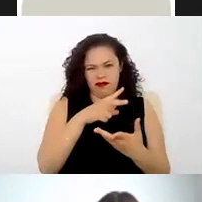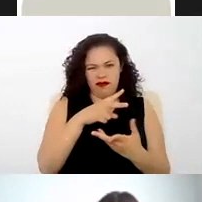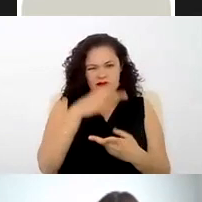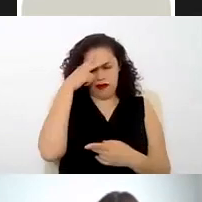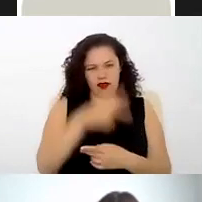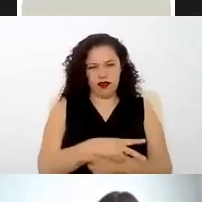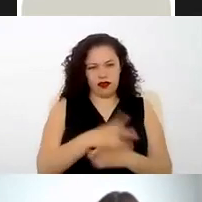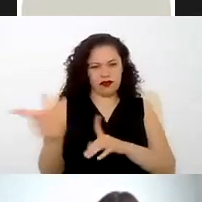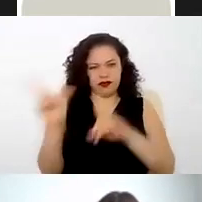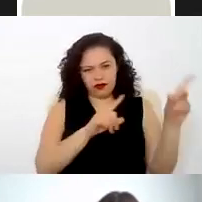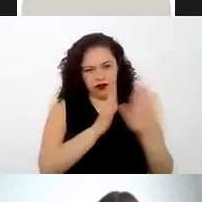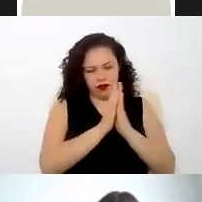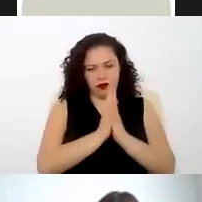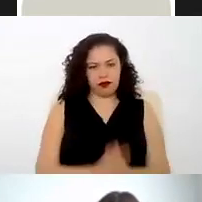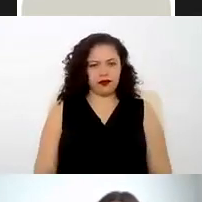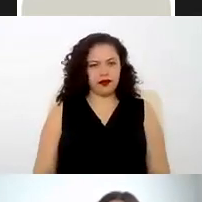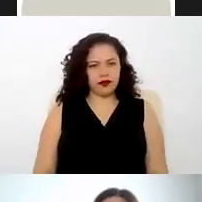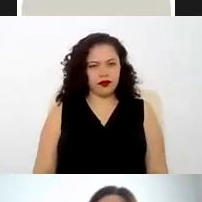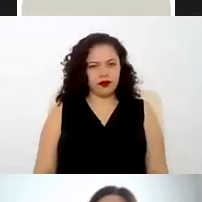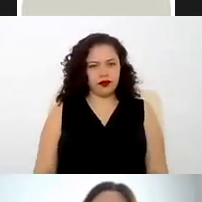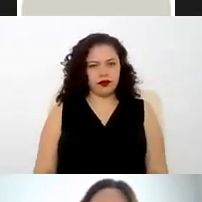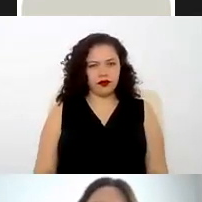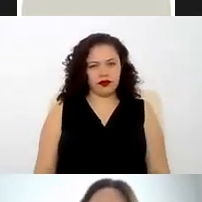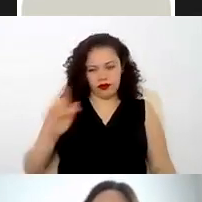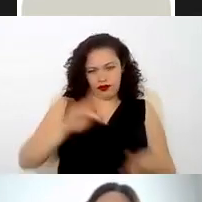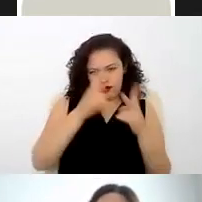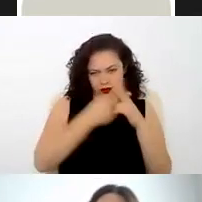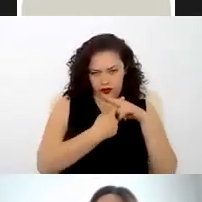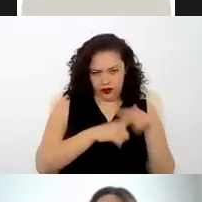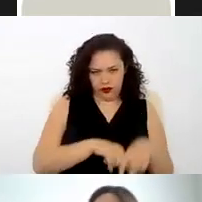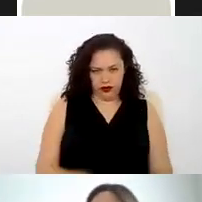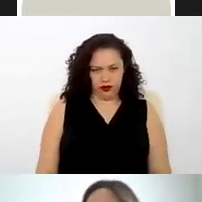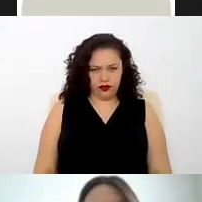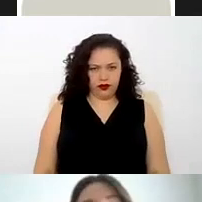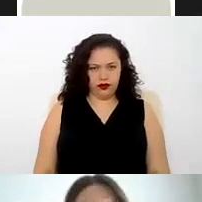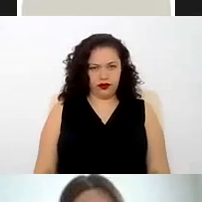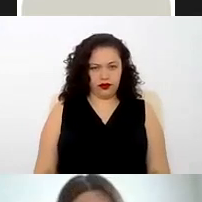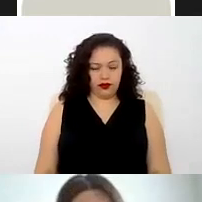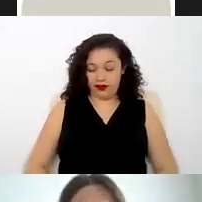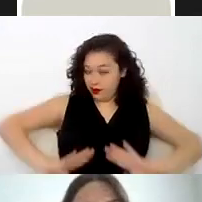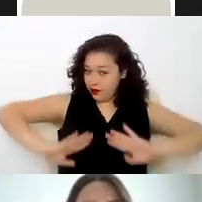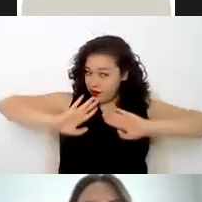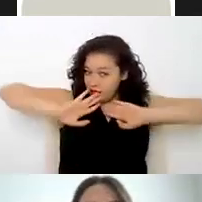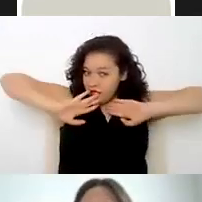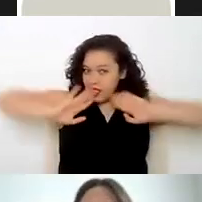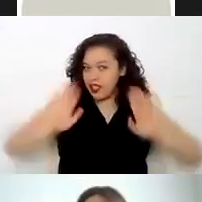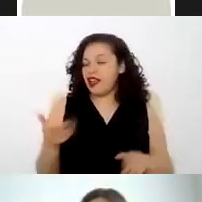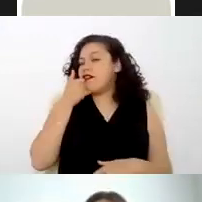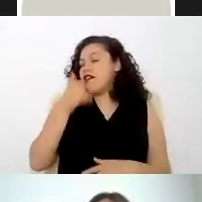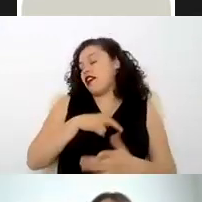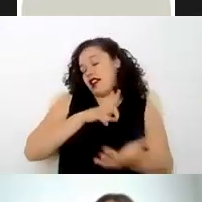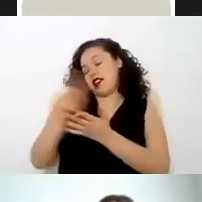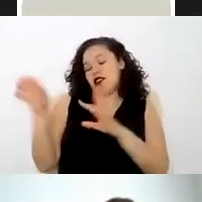Muchas gracias Gracias por la introducción Juan y bueno ya que quedó establecido que el derecho